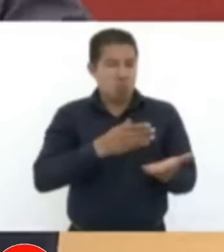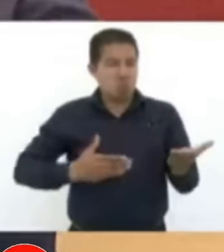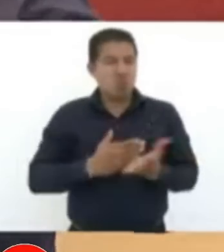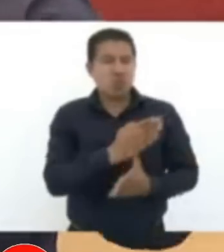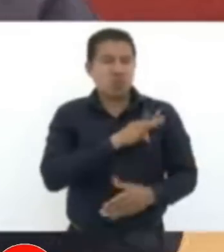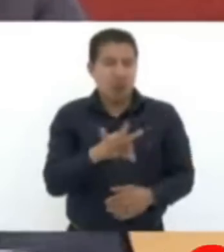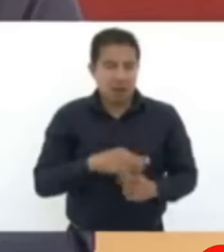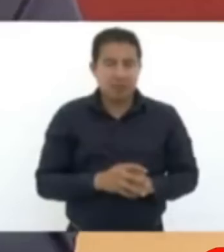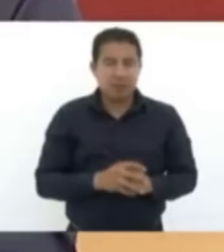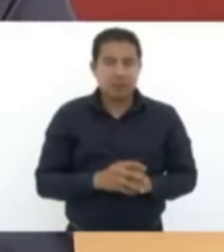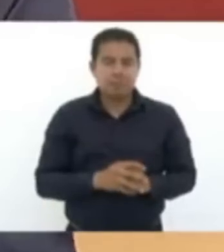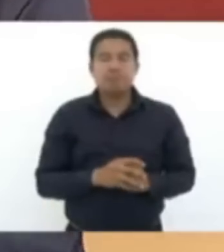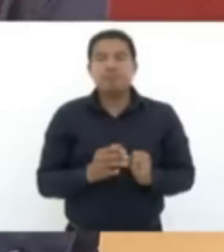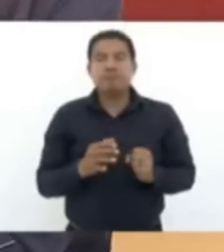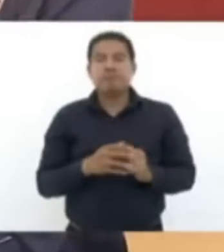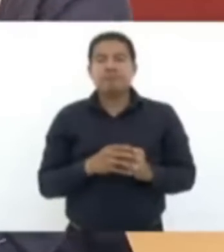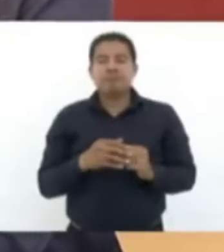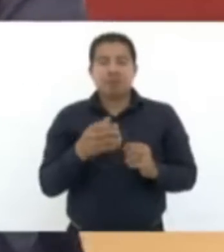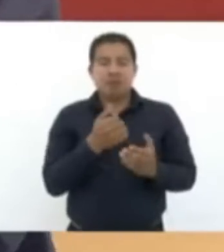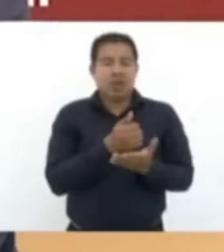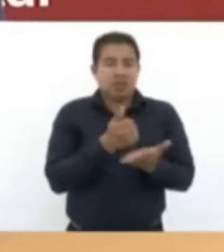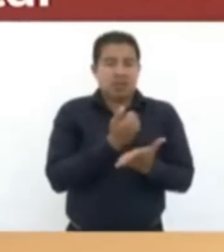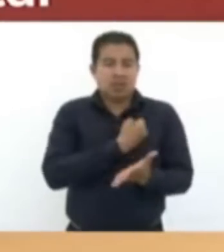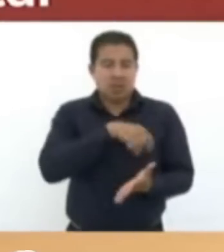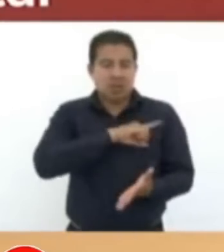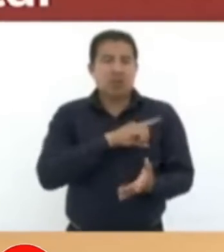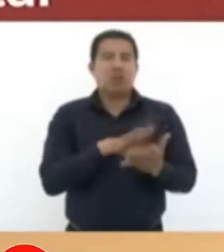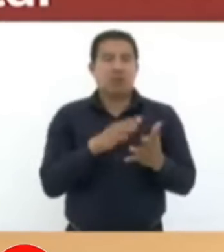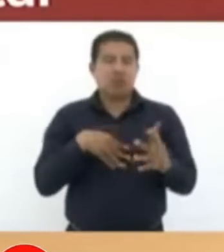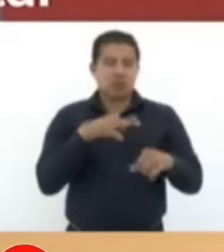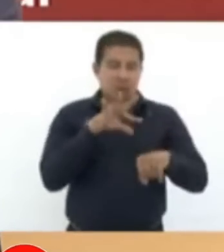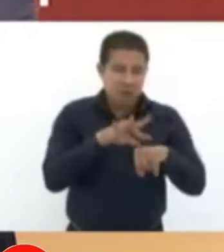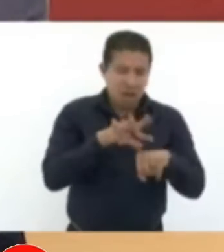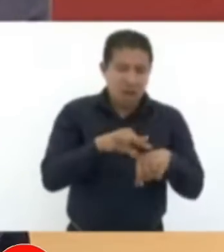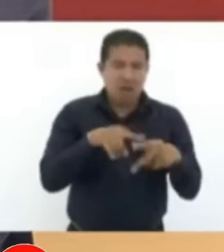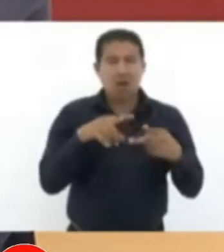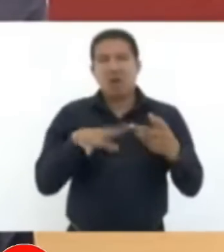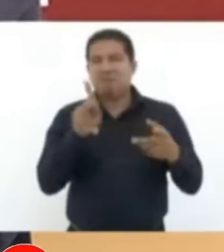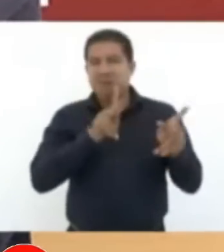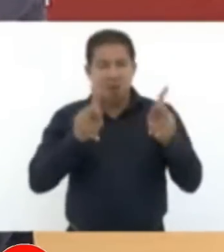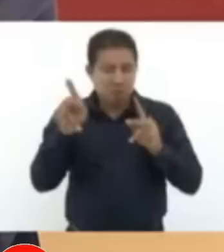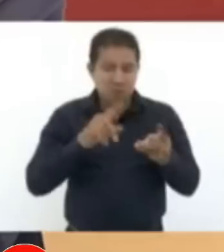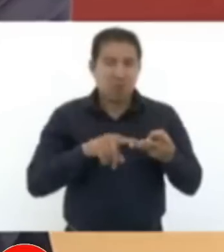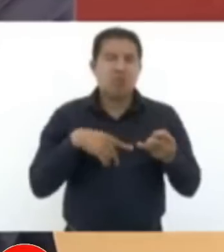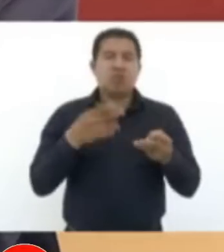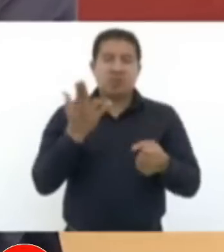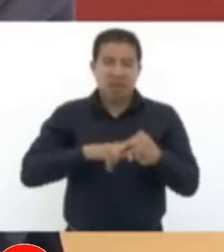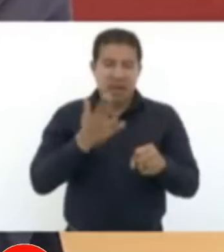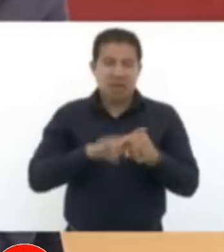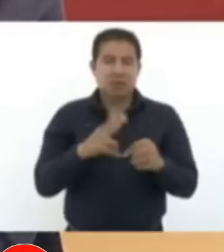Vamos a que en todos los centros de salud, unidades médicas rurales, en los hospitales,